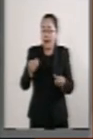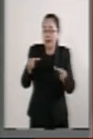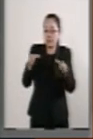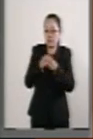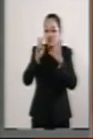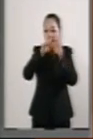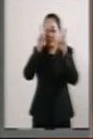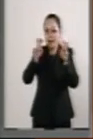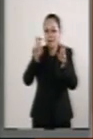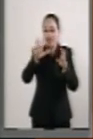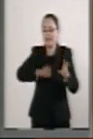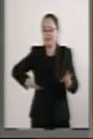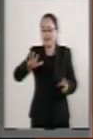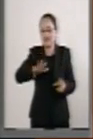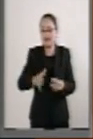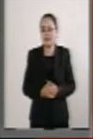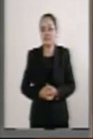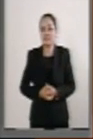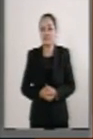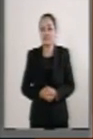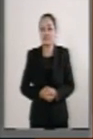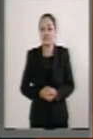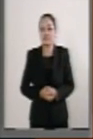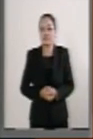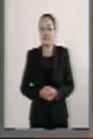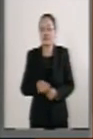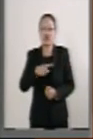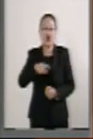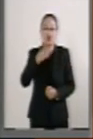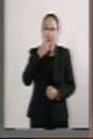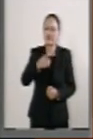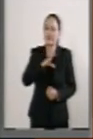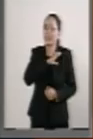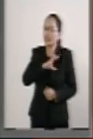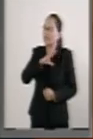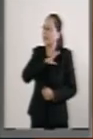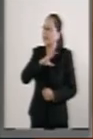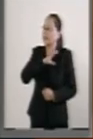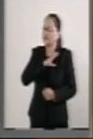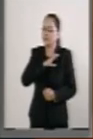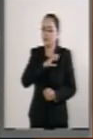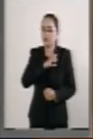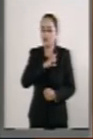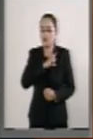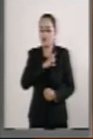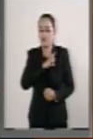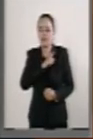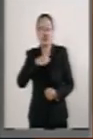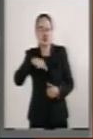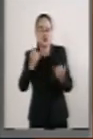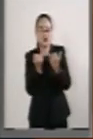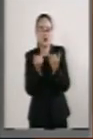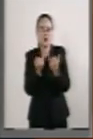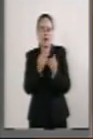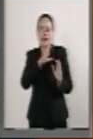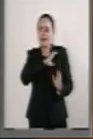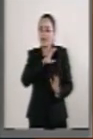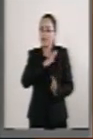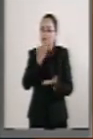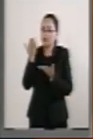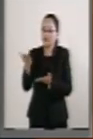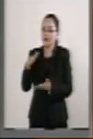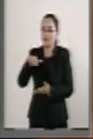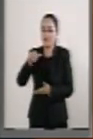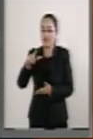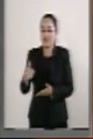Y alguien me dijo que dijera yo porque todos dicen que te quieren, que te quieren. No, mejor te queremos, Meli. Te queremos. Te queremos, Meli.